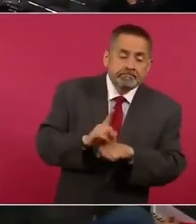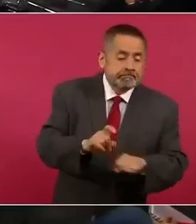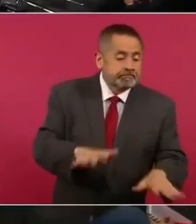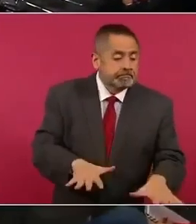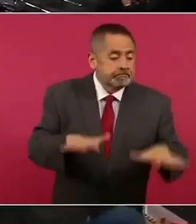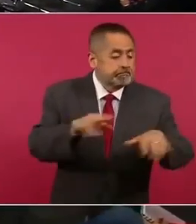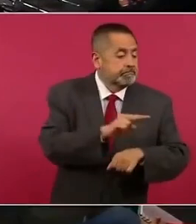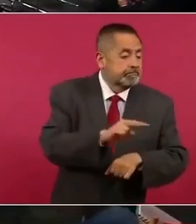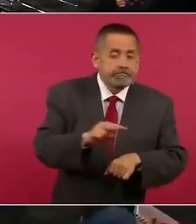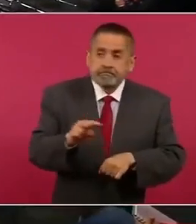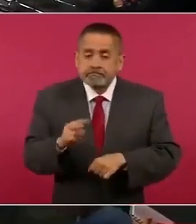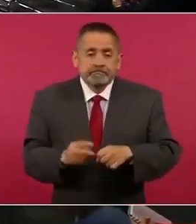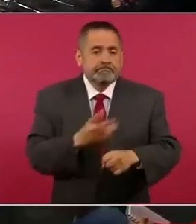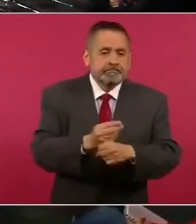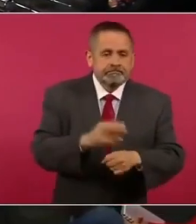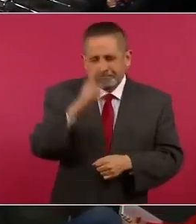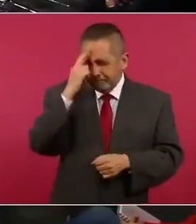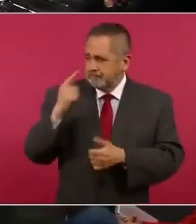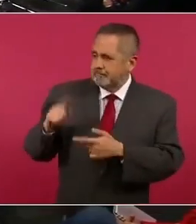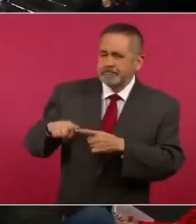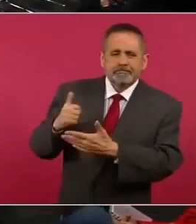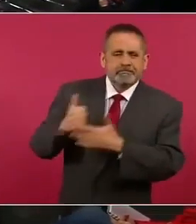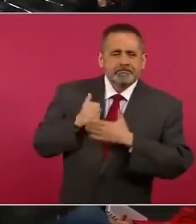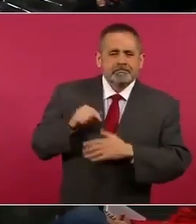me acuerdo que el que me ayudaba en eso